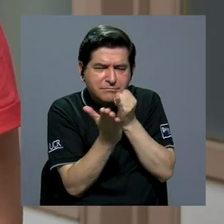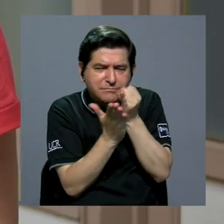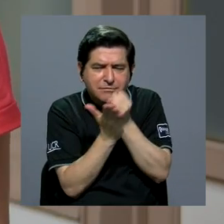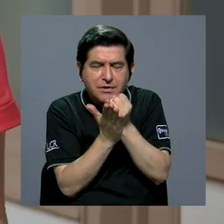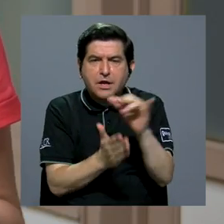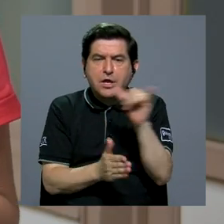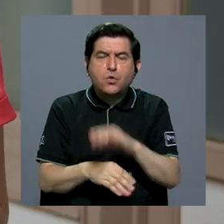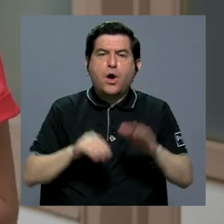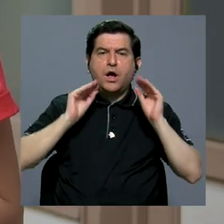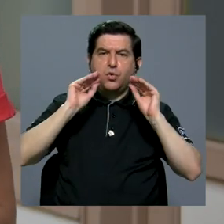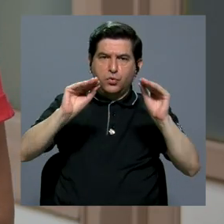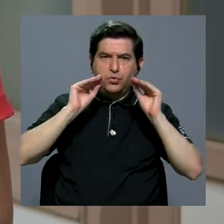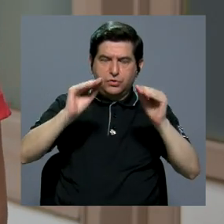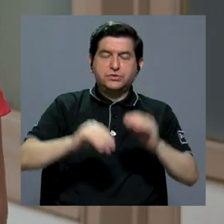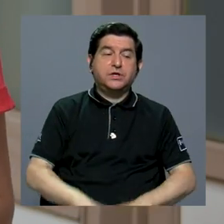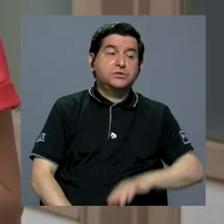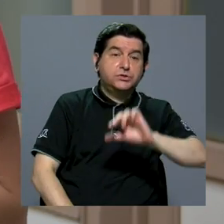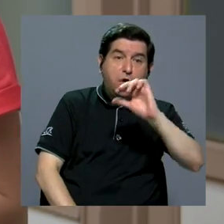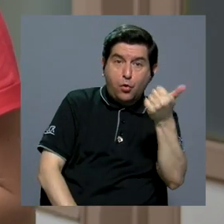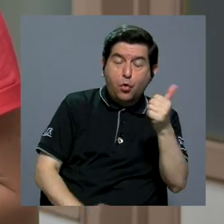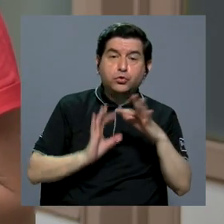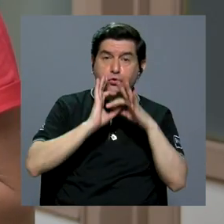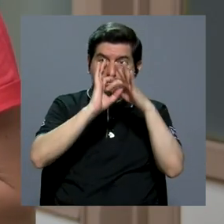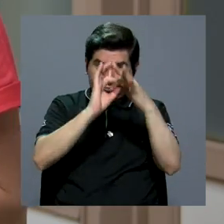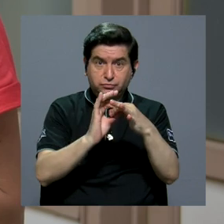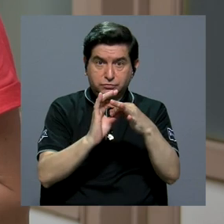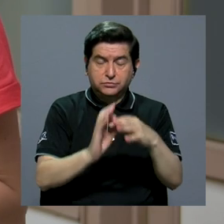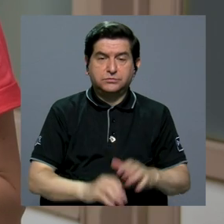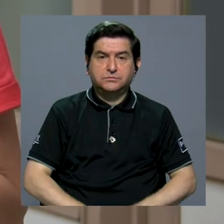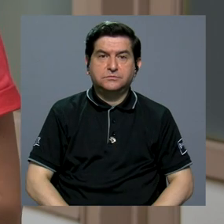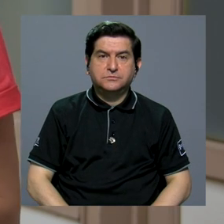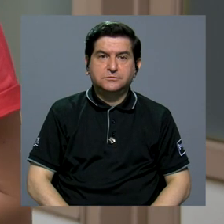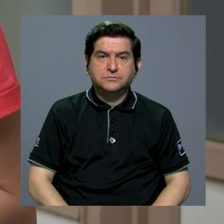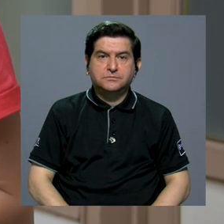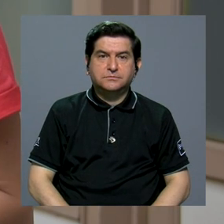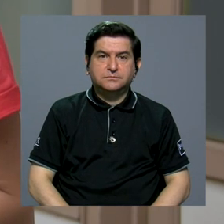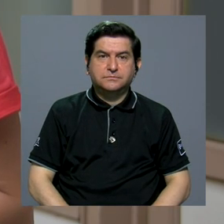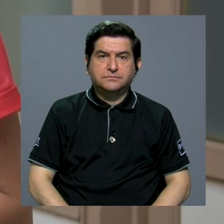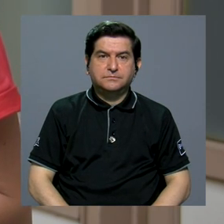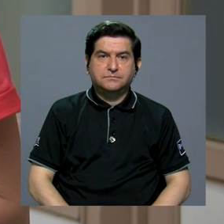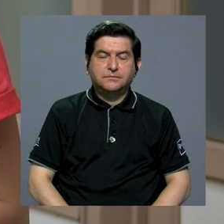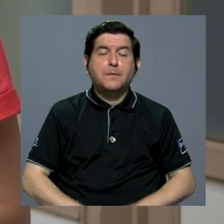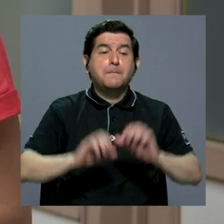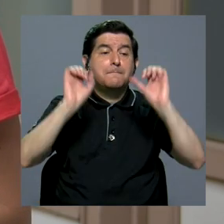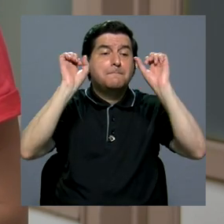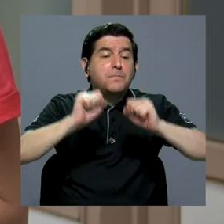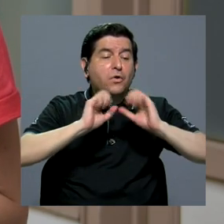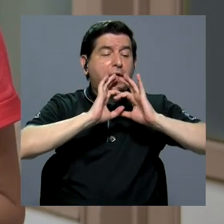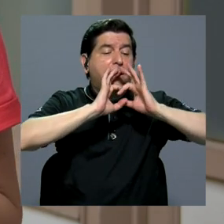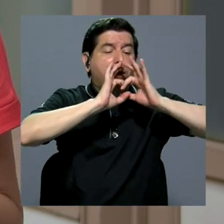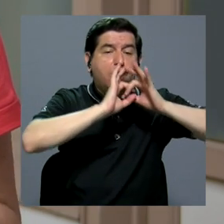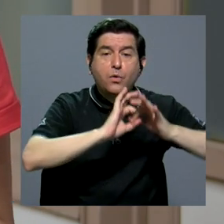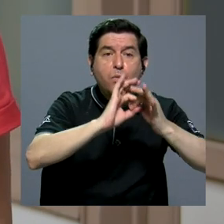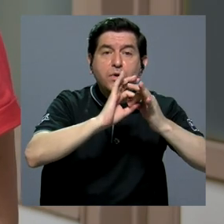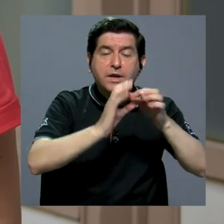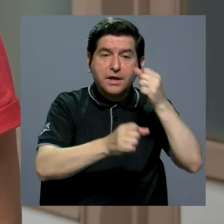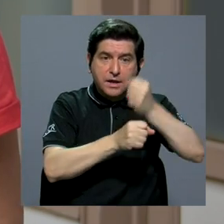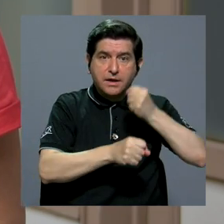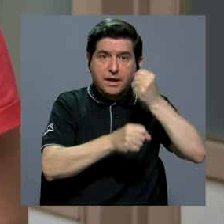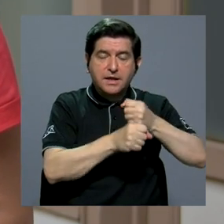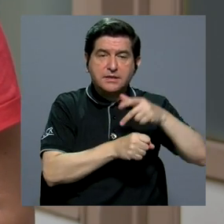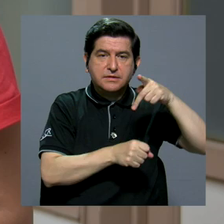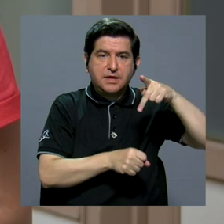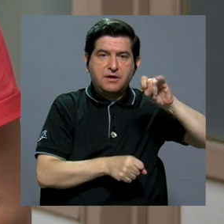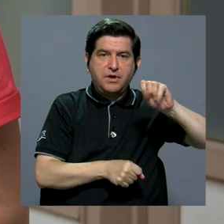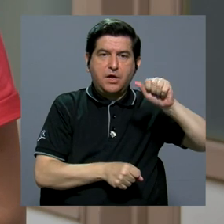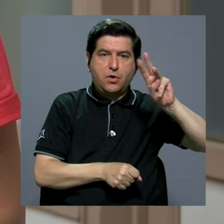investigación, así como de docencia. Y otro está relacionado con el hecho de poder vincular el